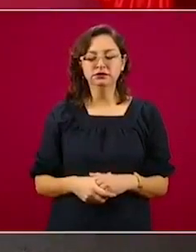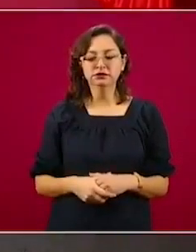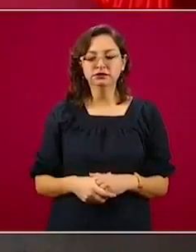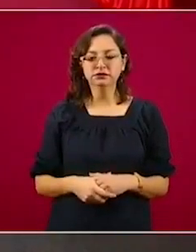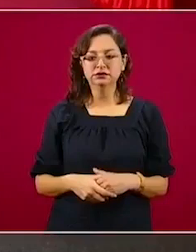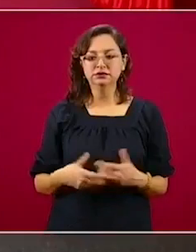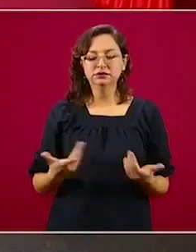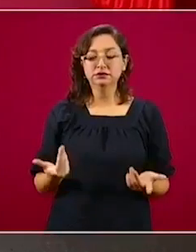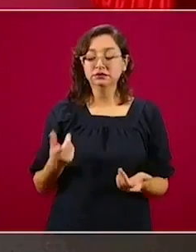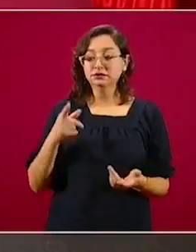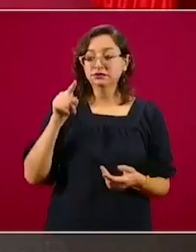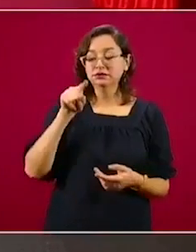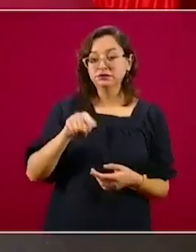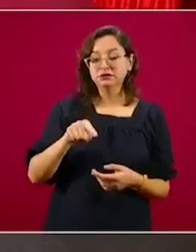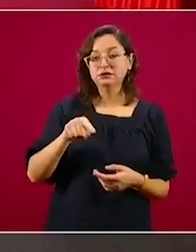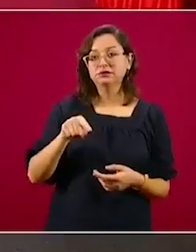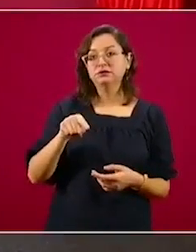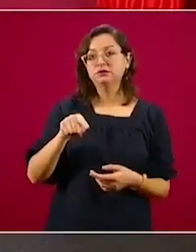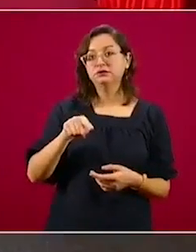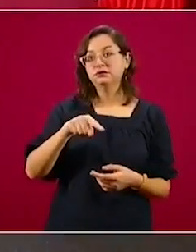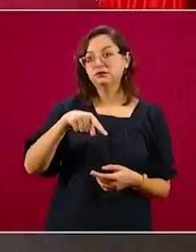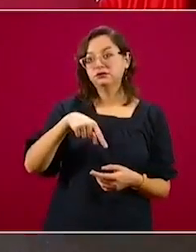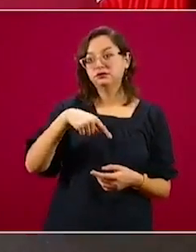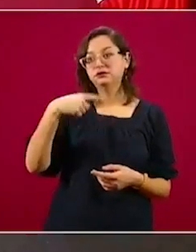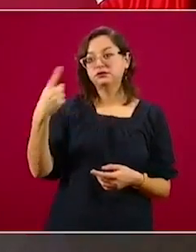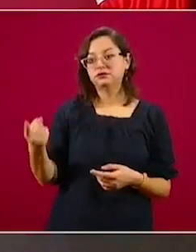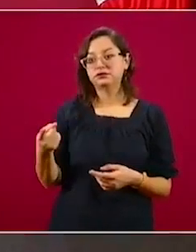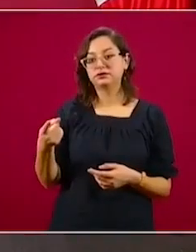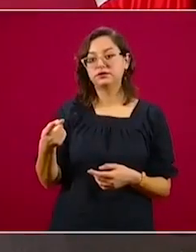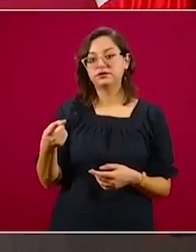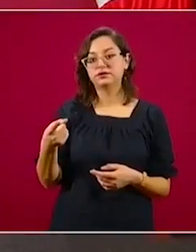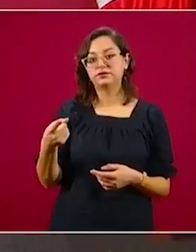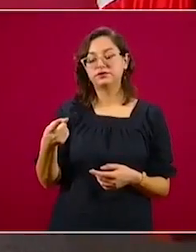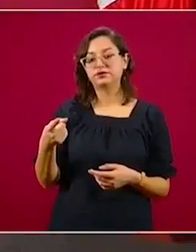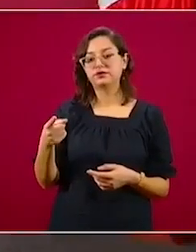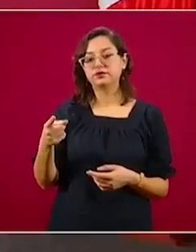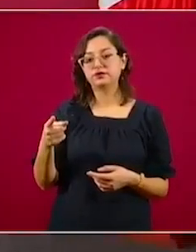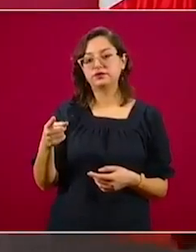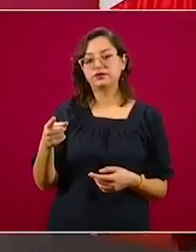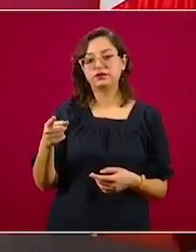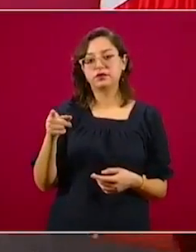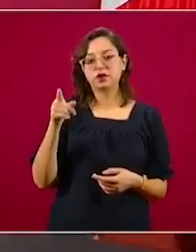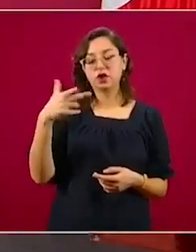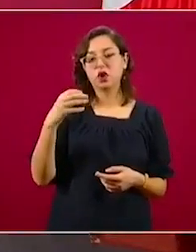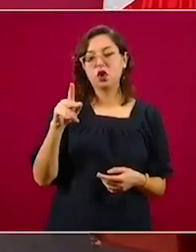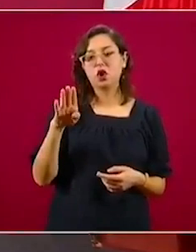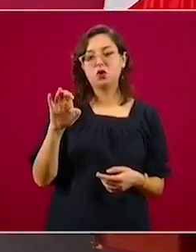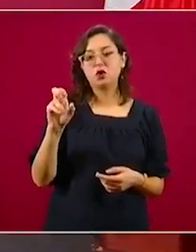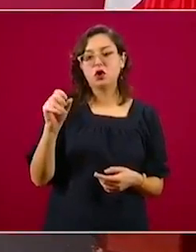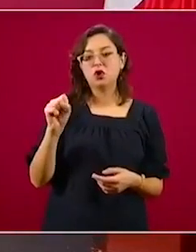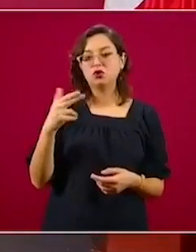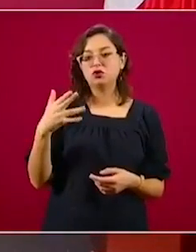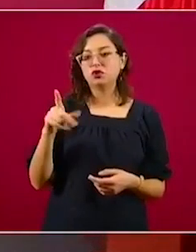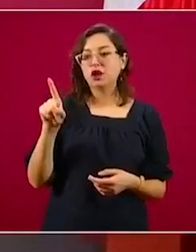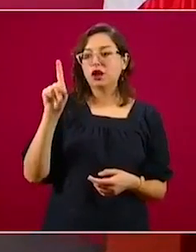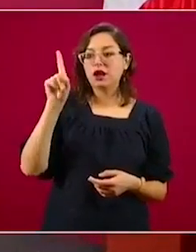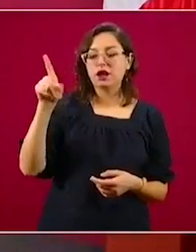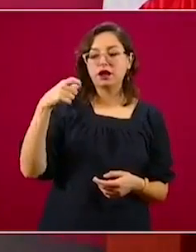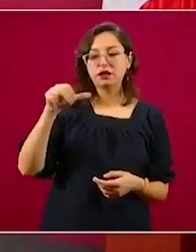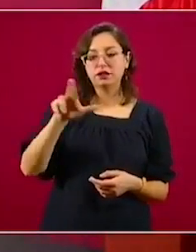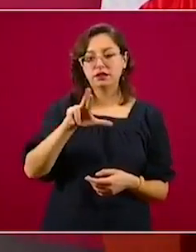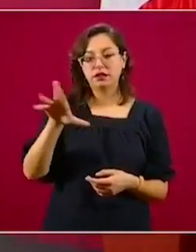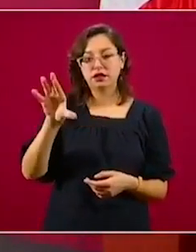que su gira depende de la autorización de los especialistas de salud, considerando las restricciones de movilidad que se tienen